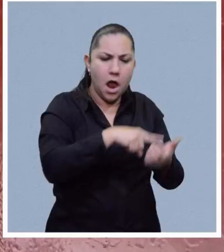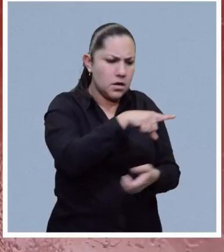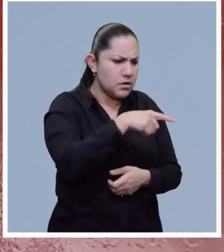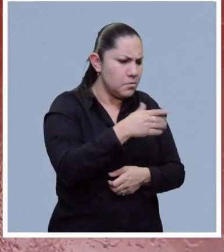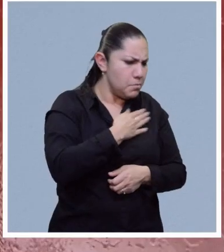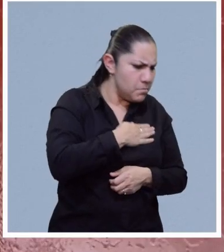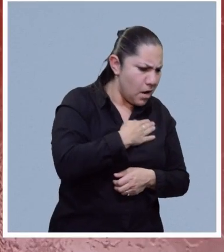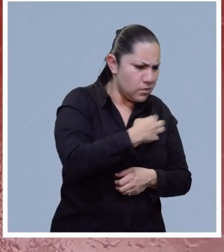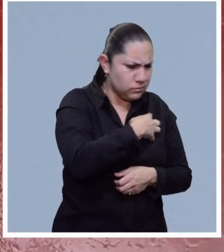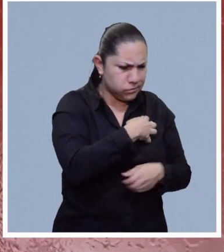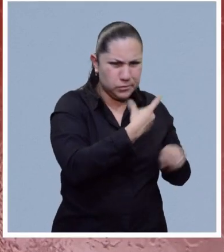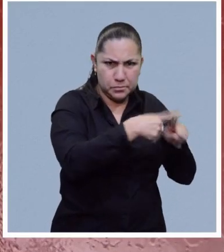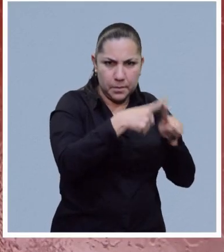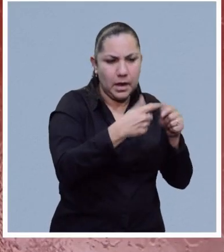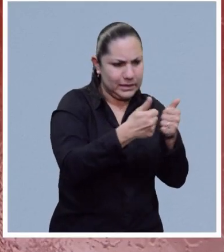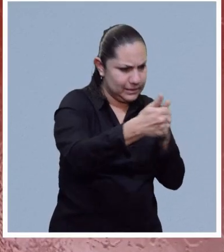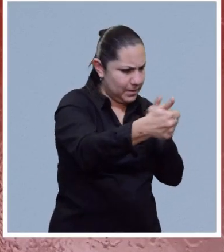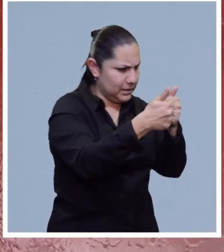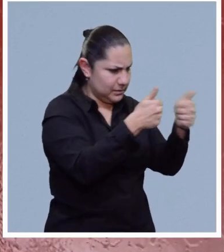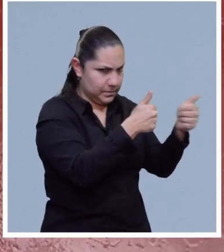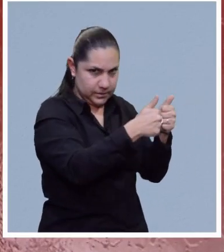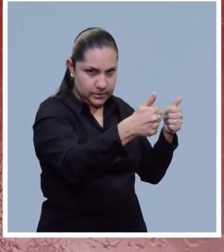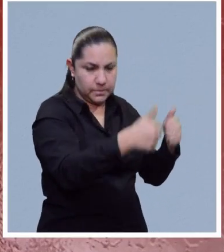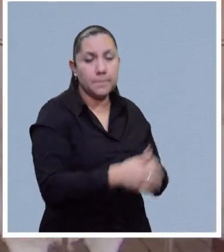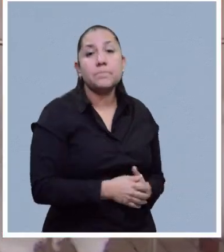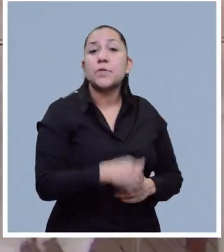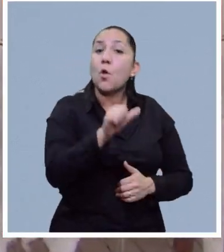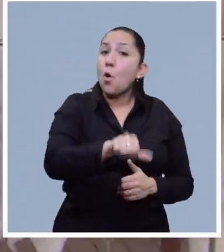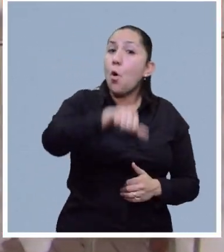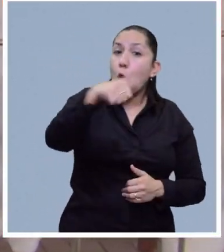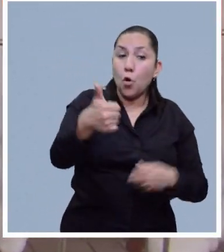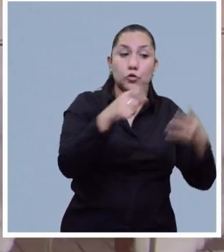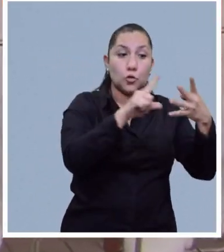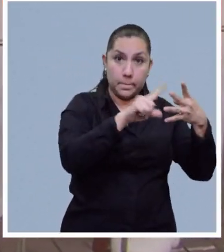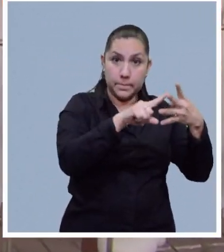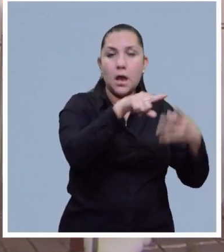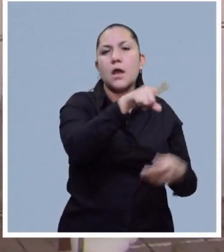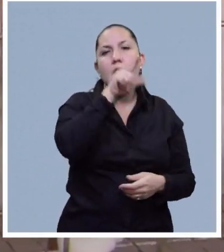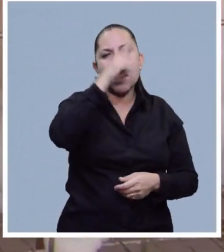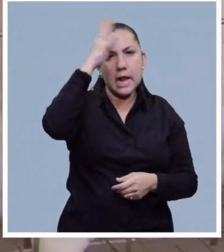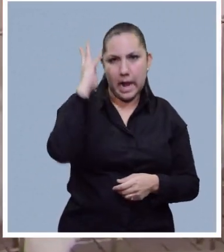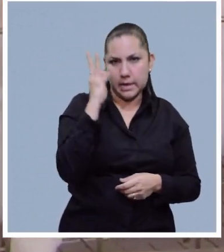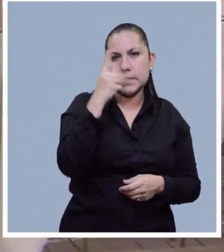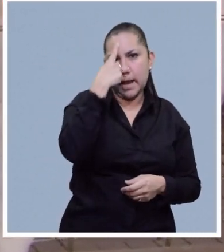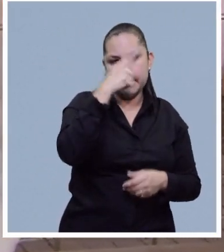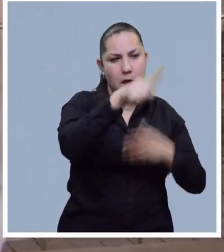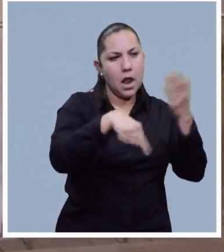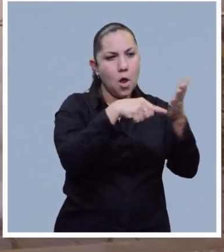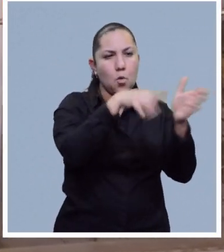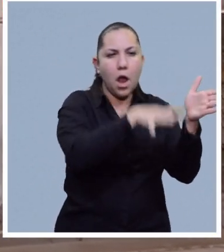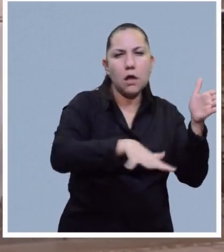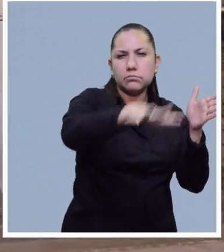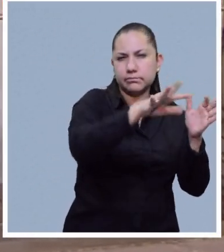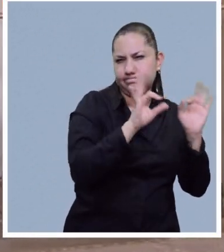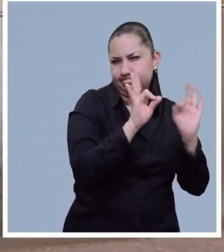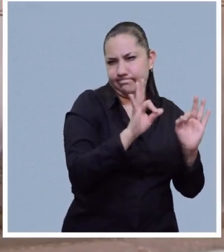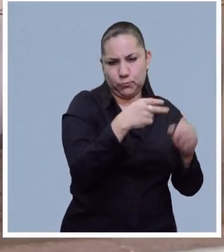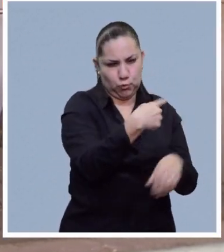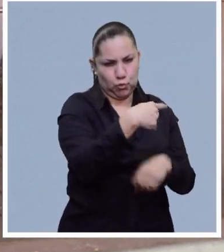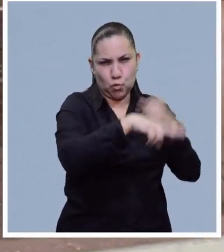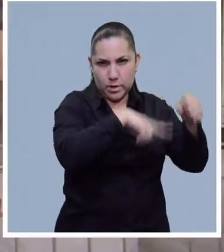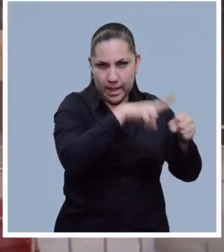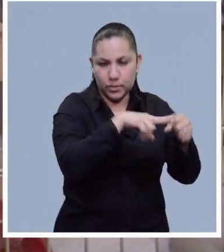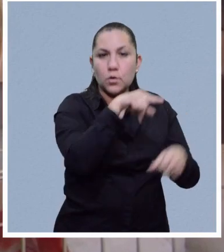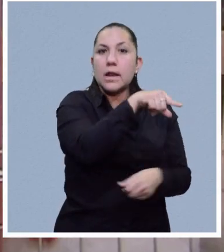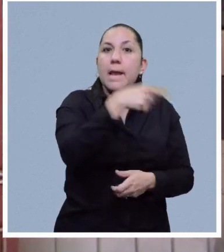excretas. El segundo sistema es el enriquecido, donde las gallinas se encuentran en un espacio más amplio y se incluyen aspectos